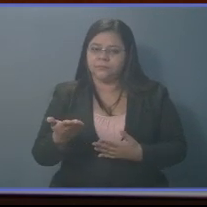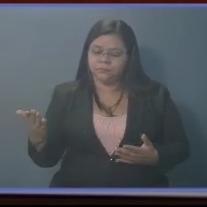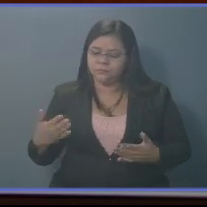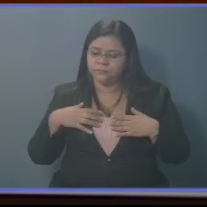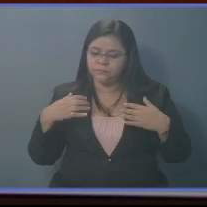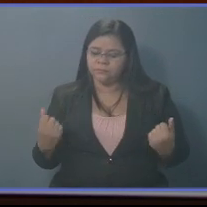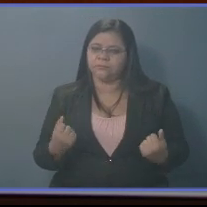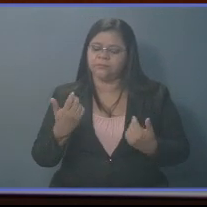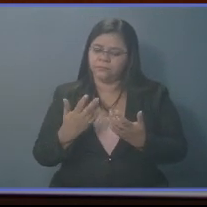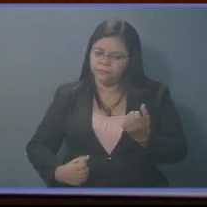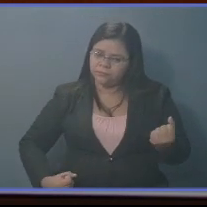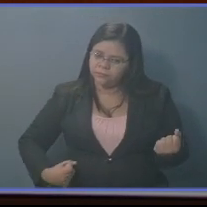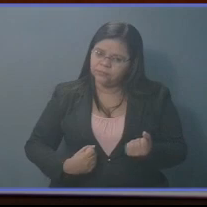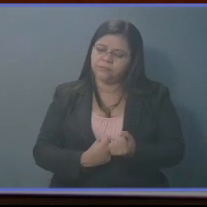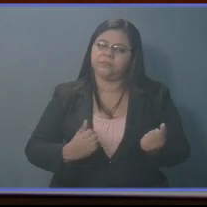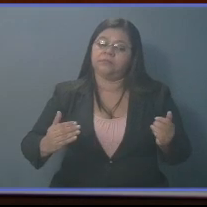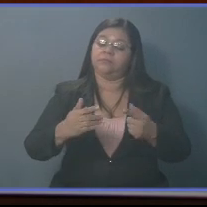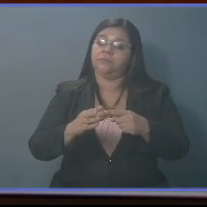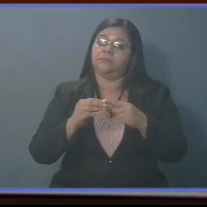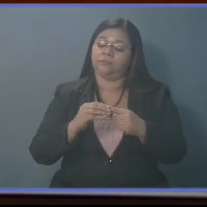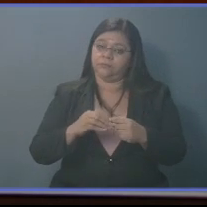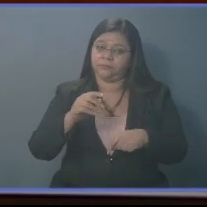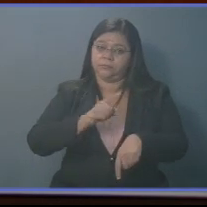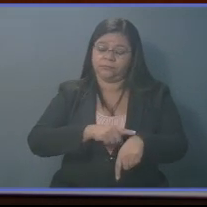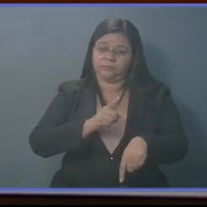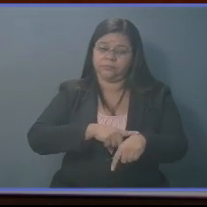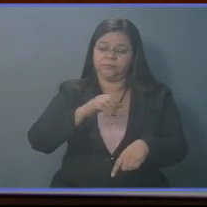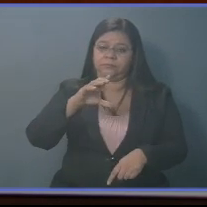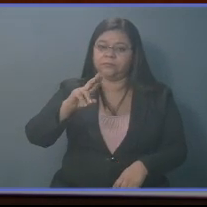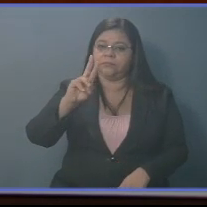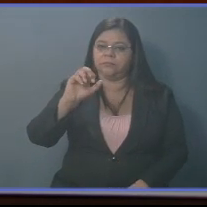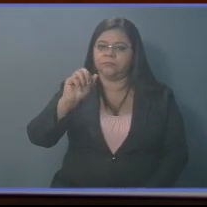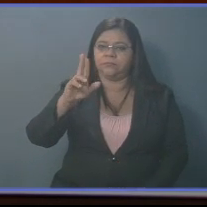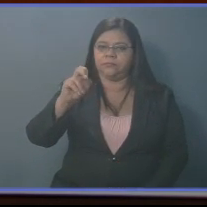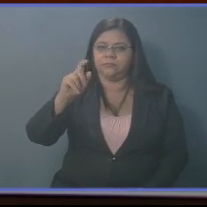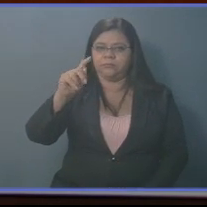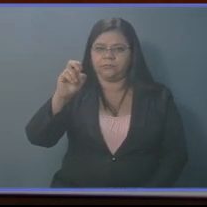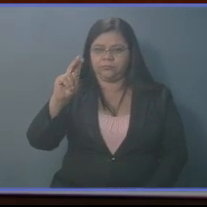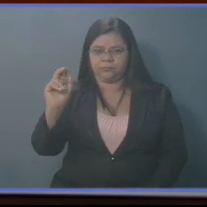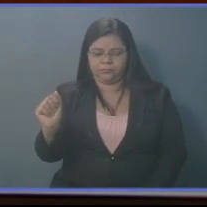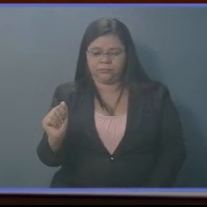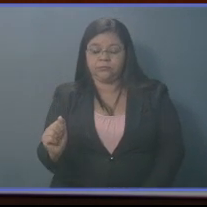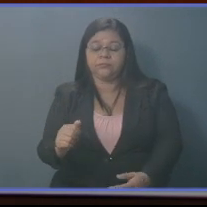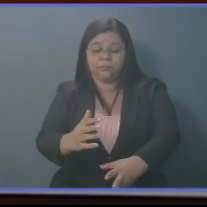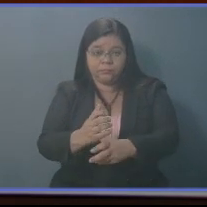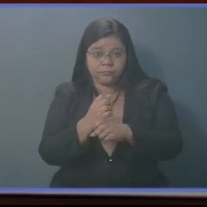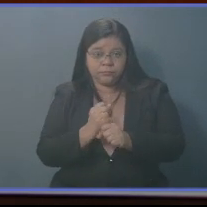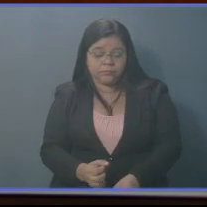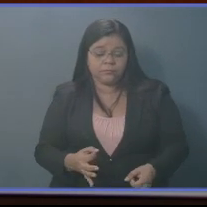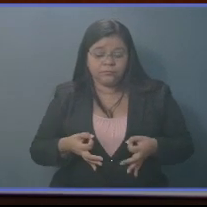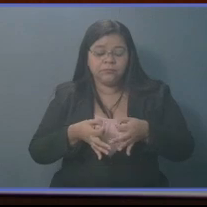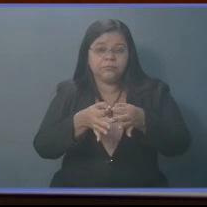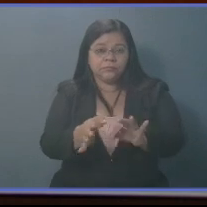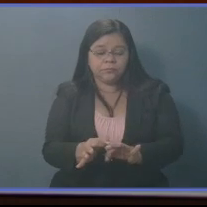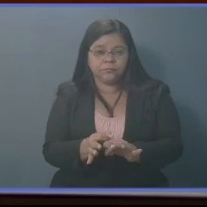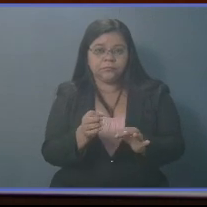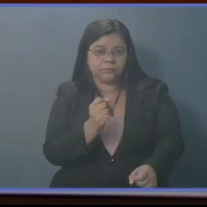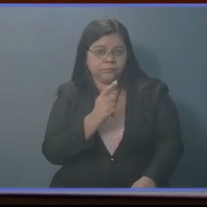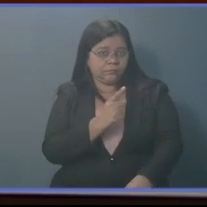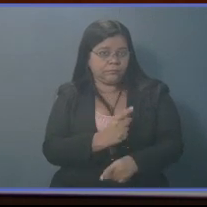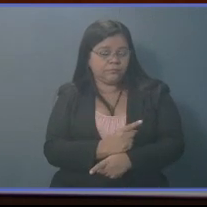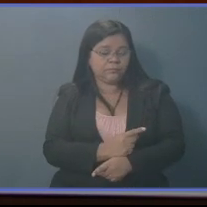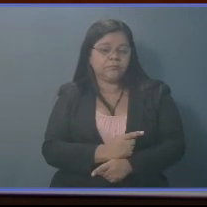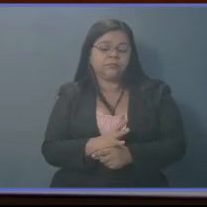especialmente la cuarentena. Abre puertas para asegurar de una forma adecuada y gradual el